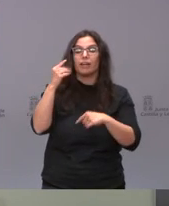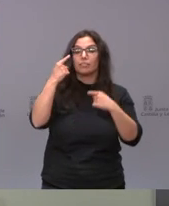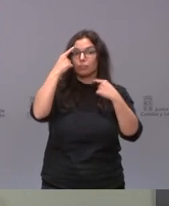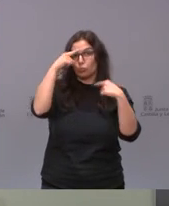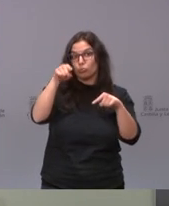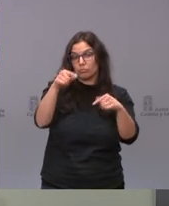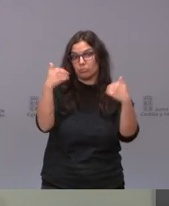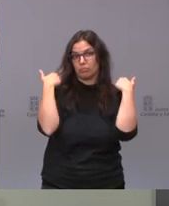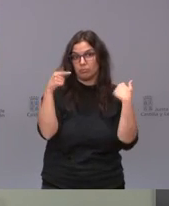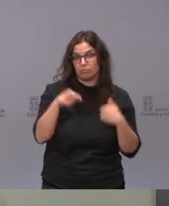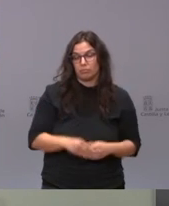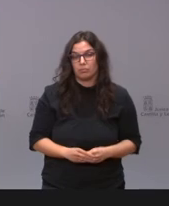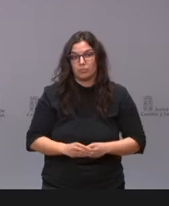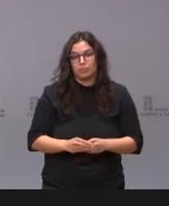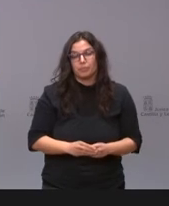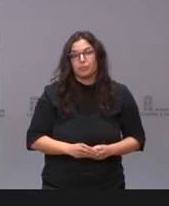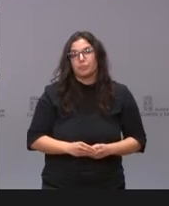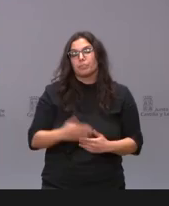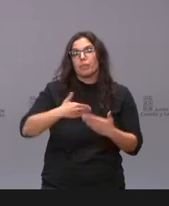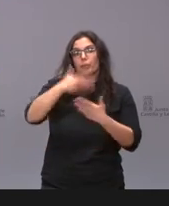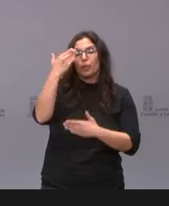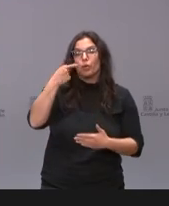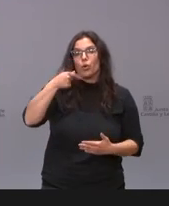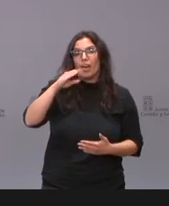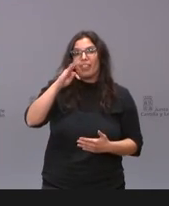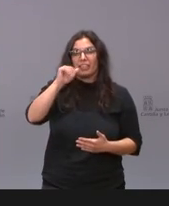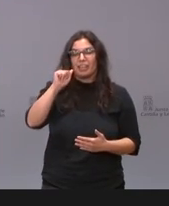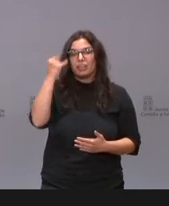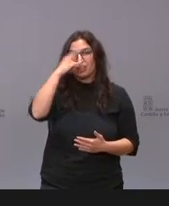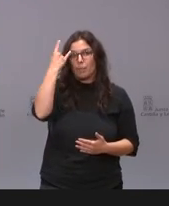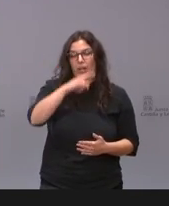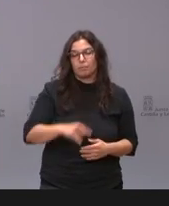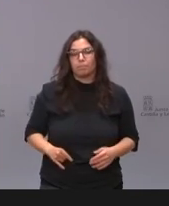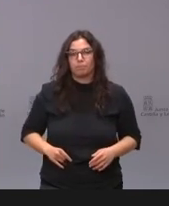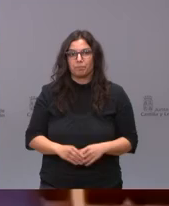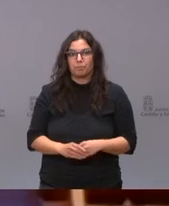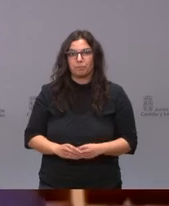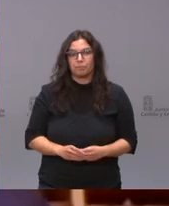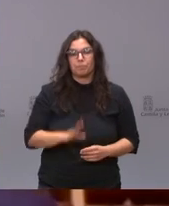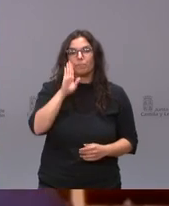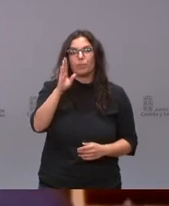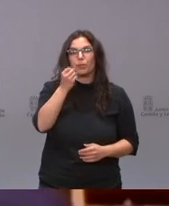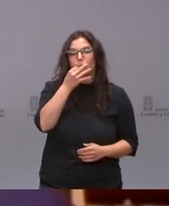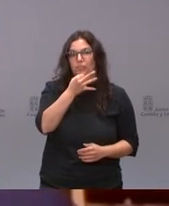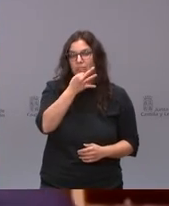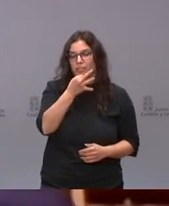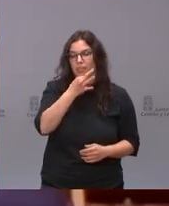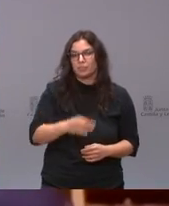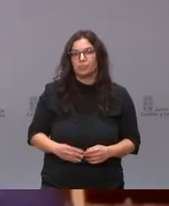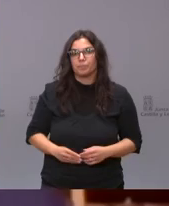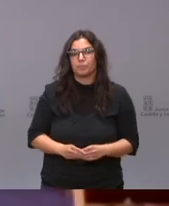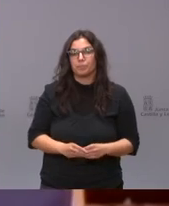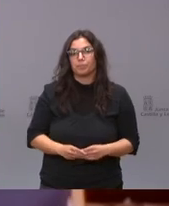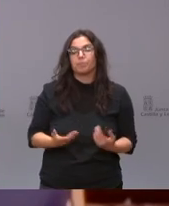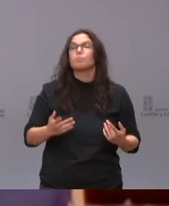seguimos ahora con Javier Hernández de la Gaceta de Salamanca adelante Javier hola buenas tardes bueno como la actual